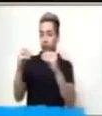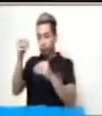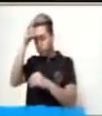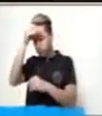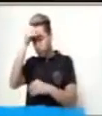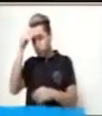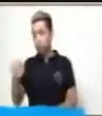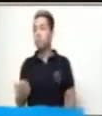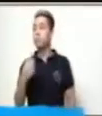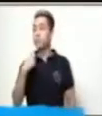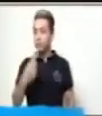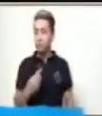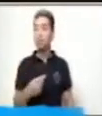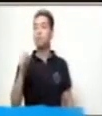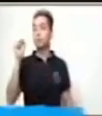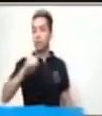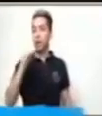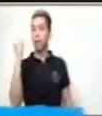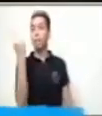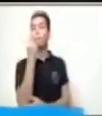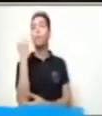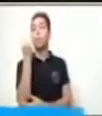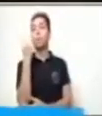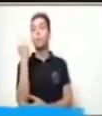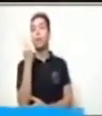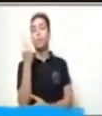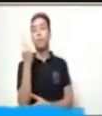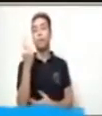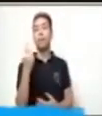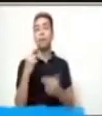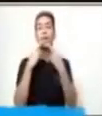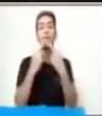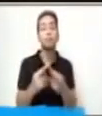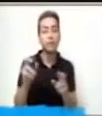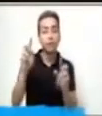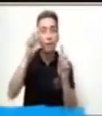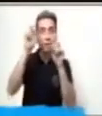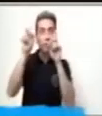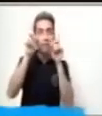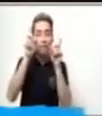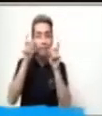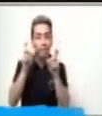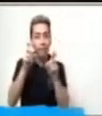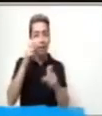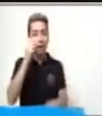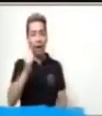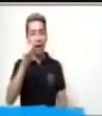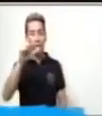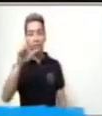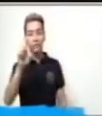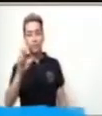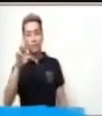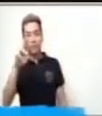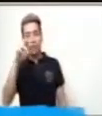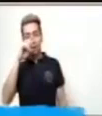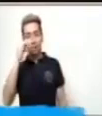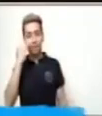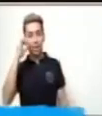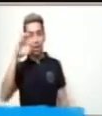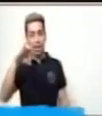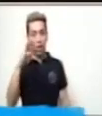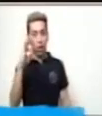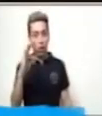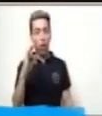que es importante resolver acertijos porque crea esto nuestra imaginación